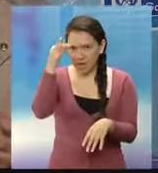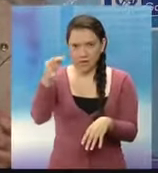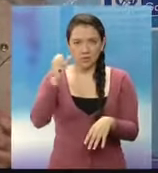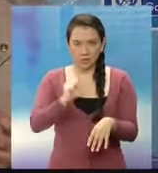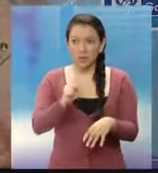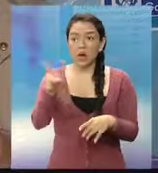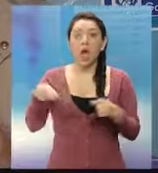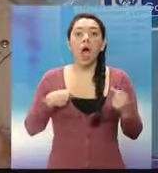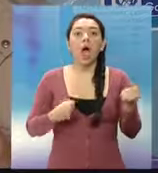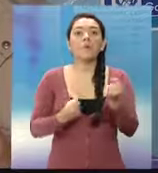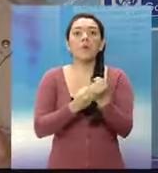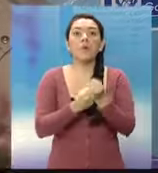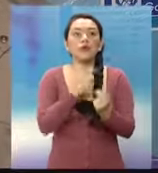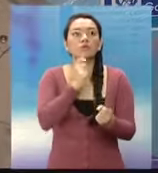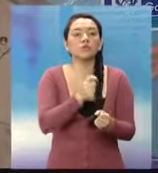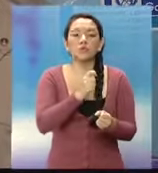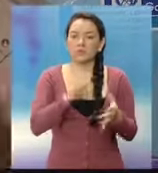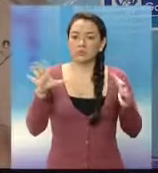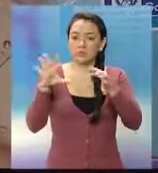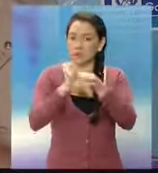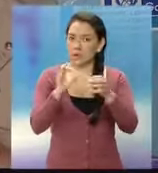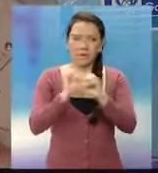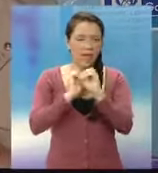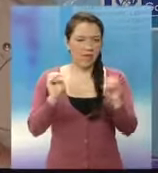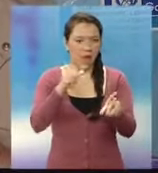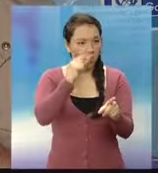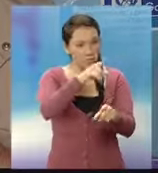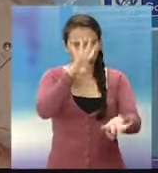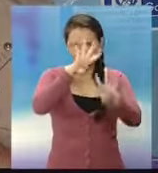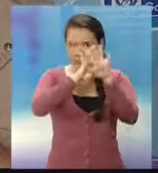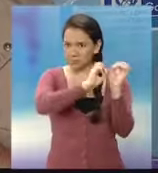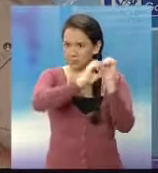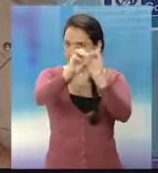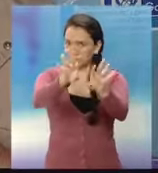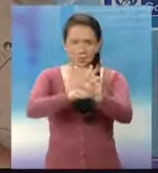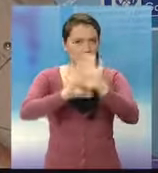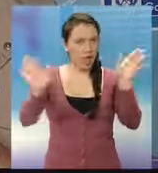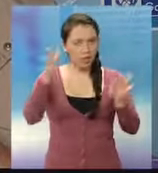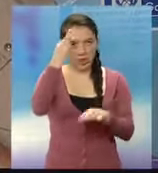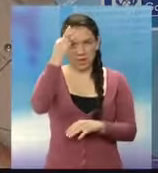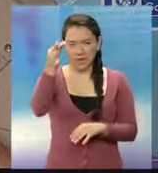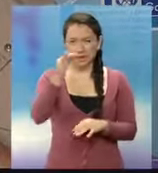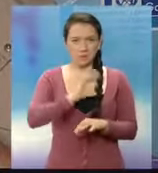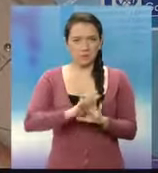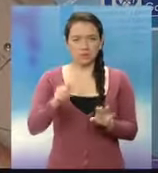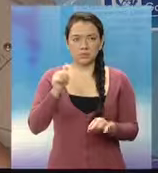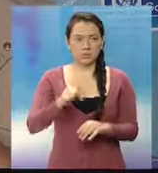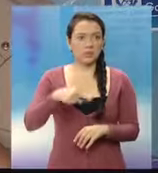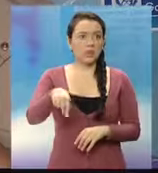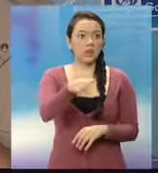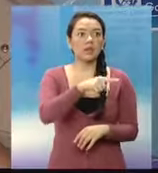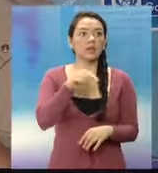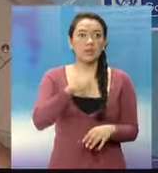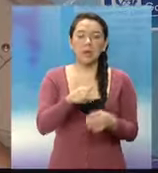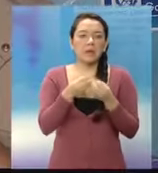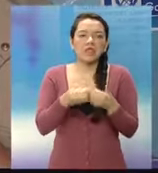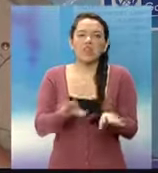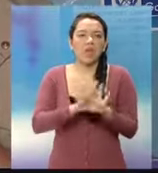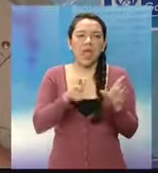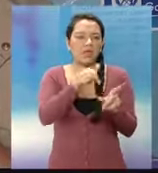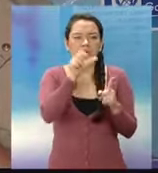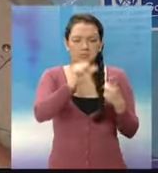Realmente aquí empezó con una estructura que no la voy a volver a tener nunca jamás. Ya lo perdió todo,